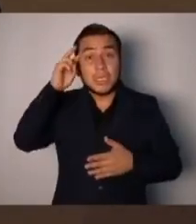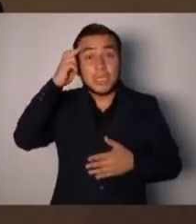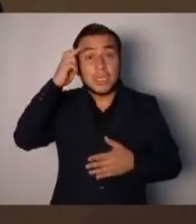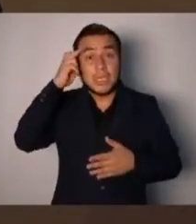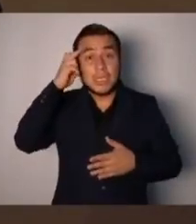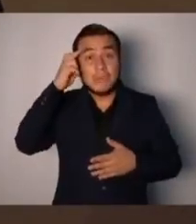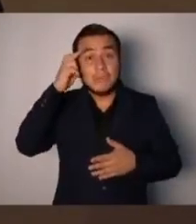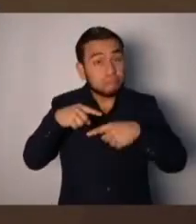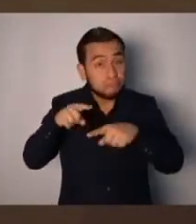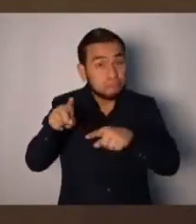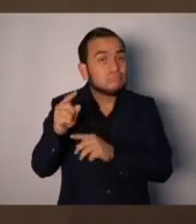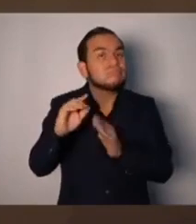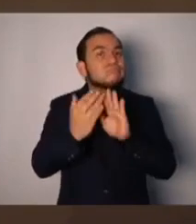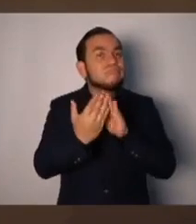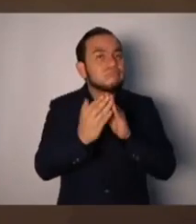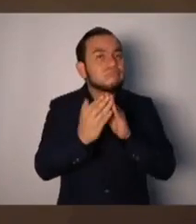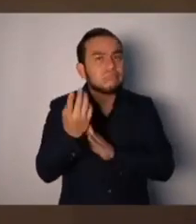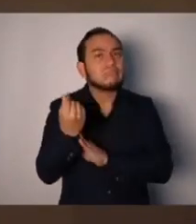Y de eso vive él.